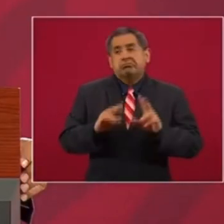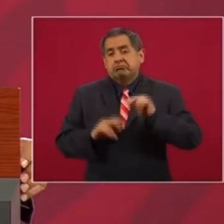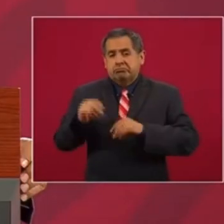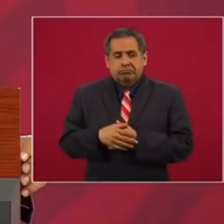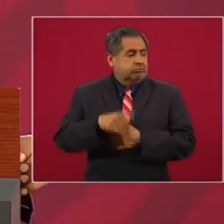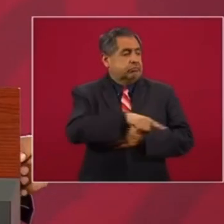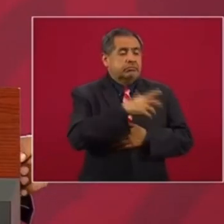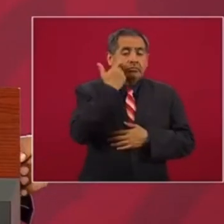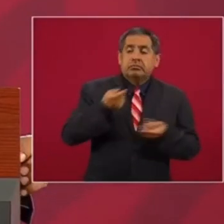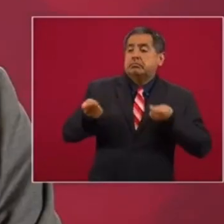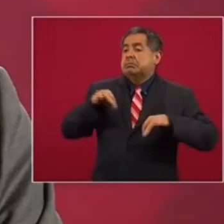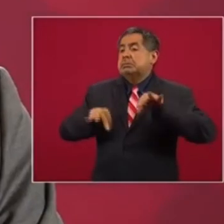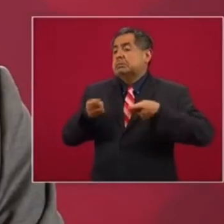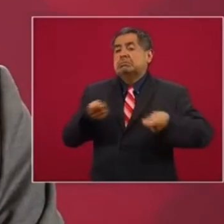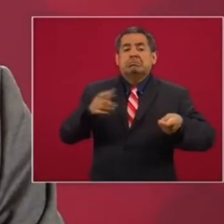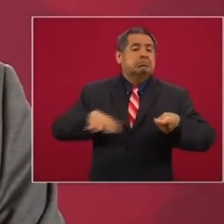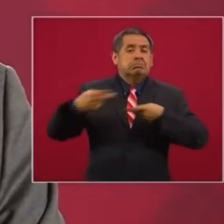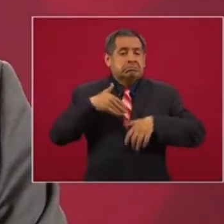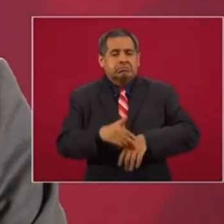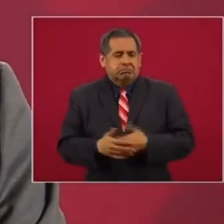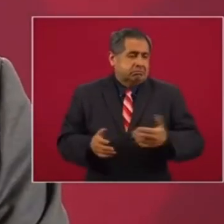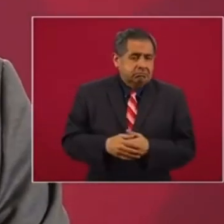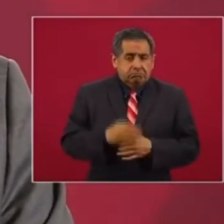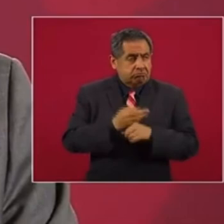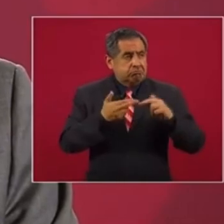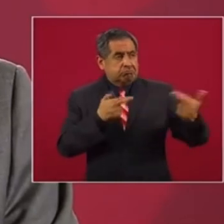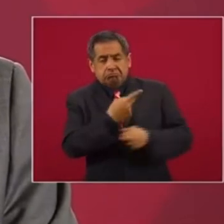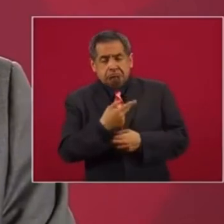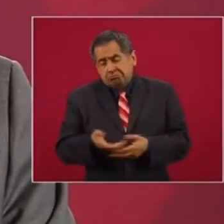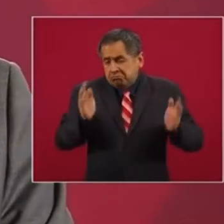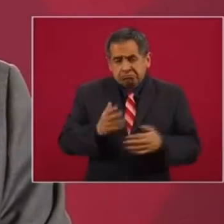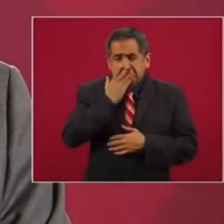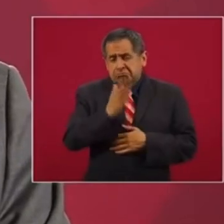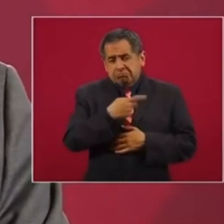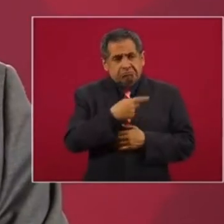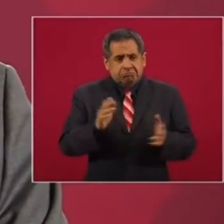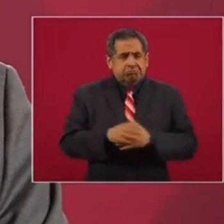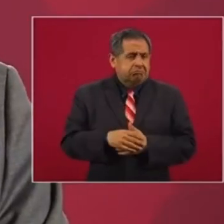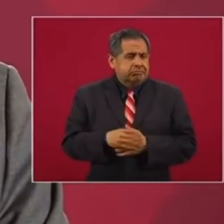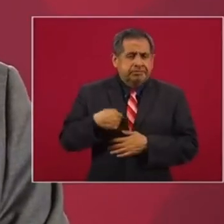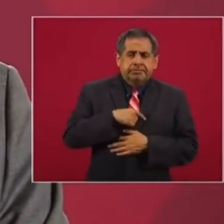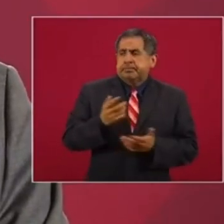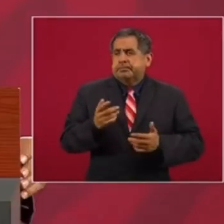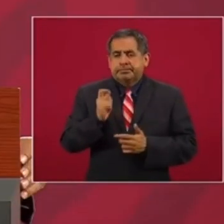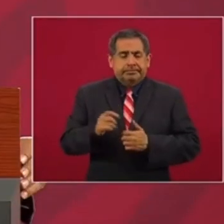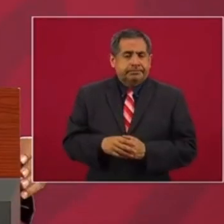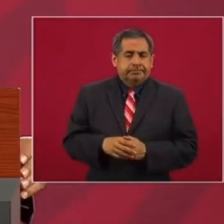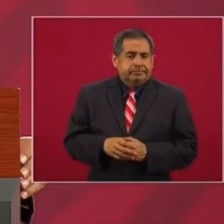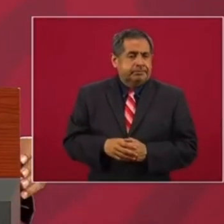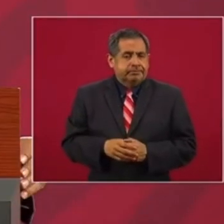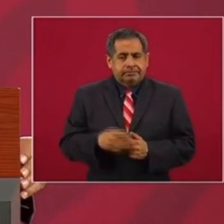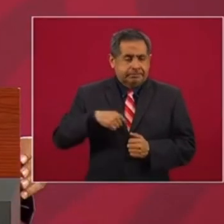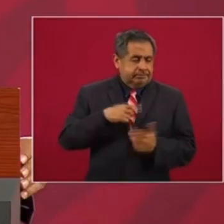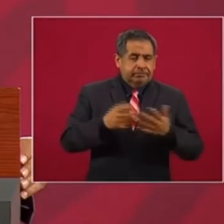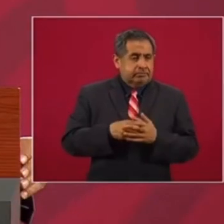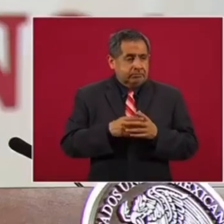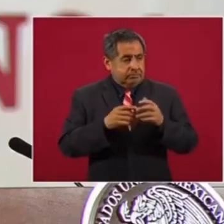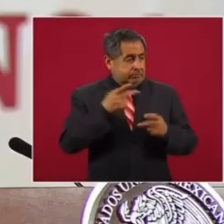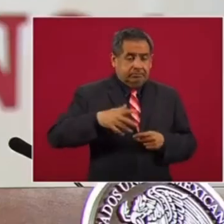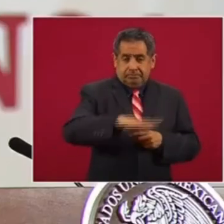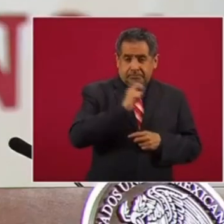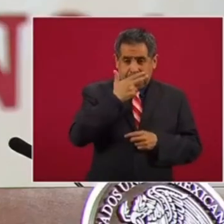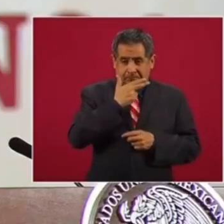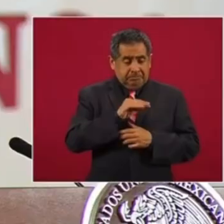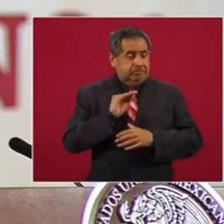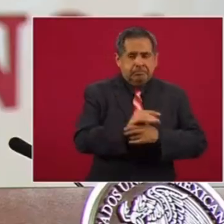Apostaron a manipular a la gente. ¿Cómo queda la relación? Bien. Nosotros no vamos de ninguna manera a desatender al pueblo de